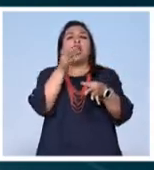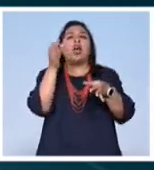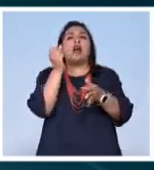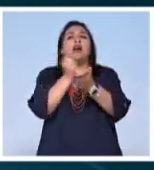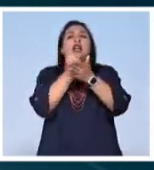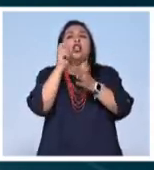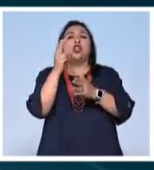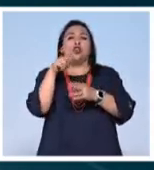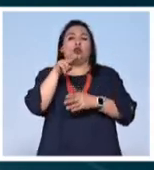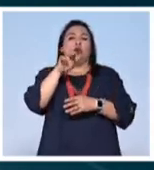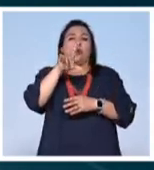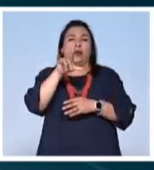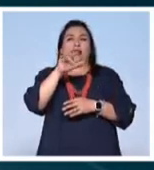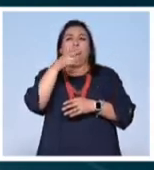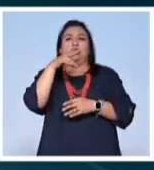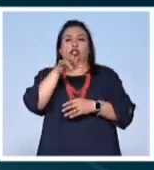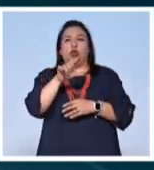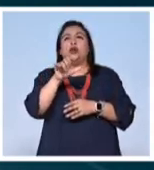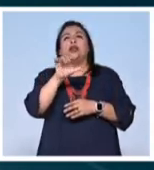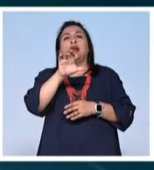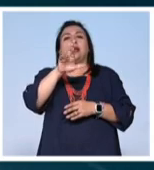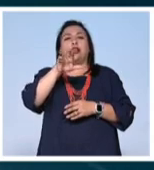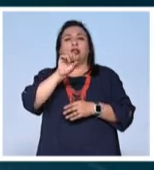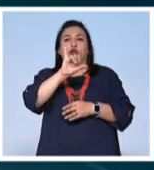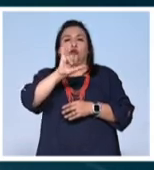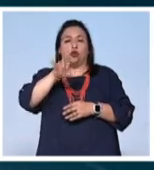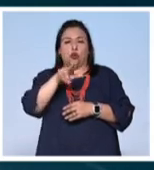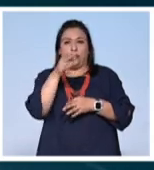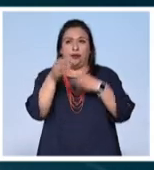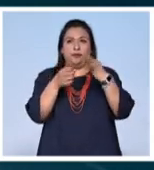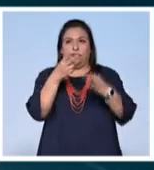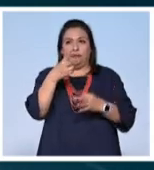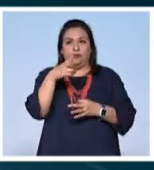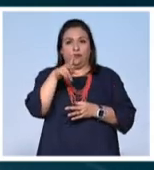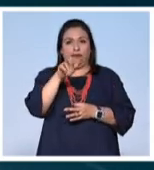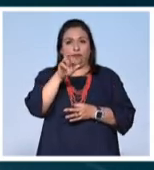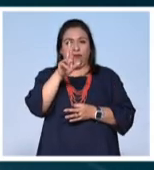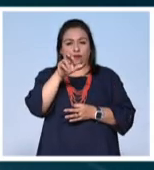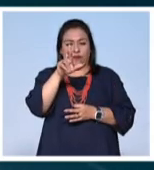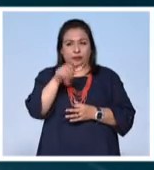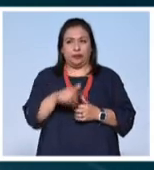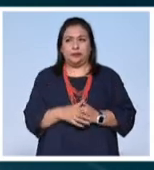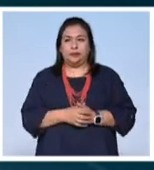Histórica Claustro de Sor Juana Grijalvo. Noticias 22, Karen Rivera.